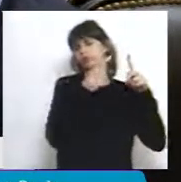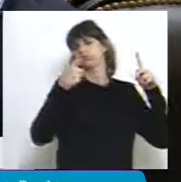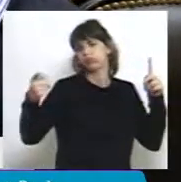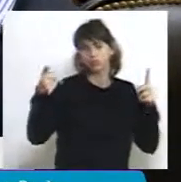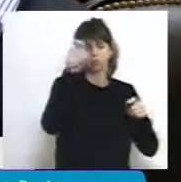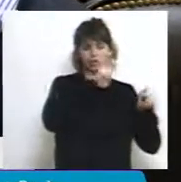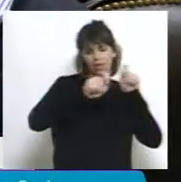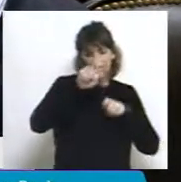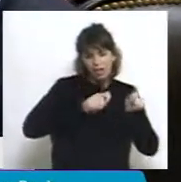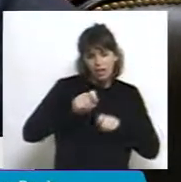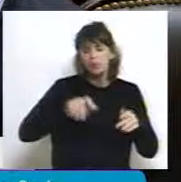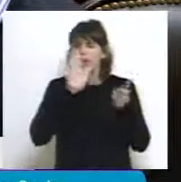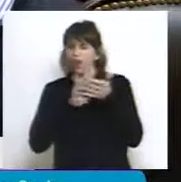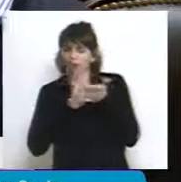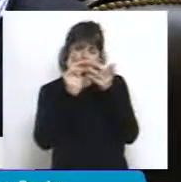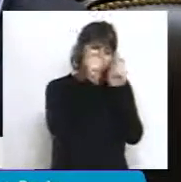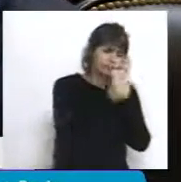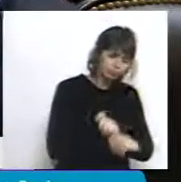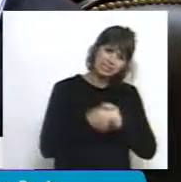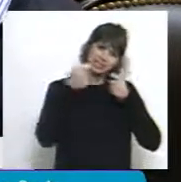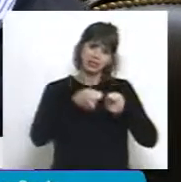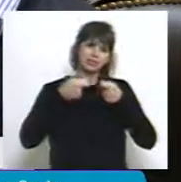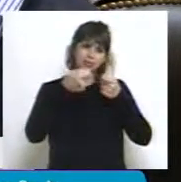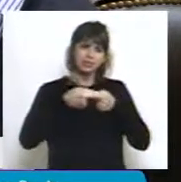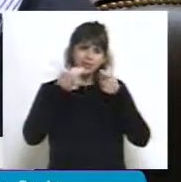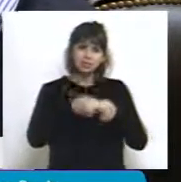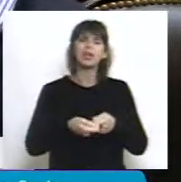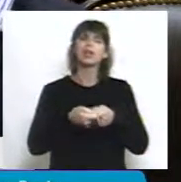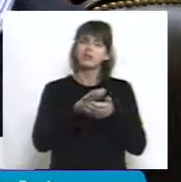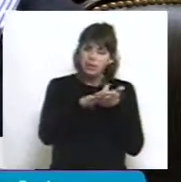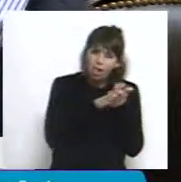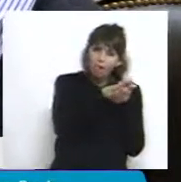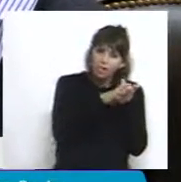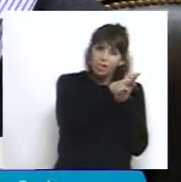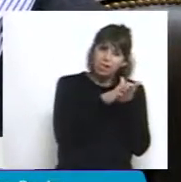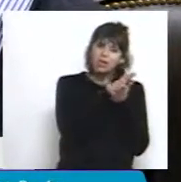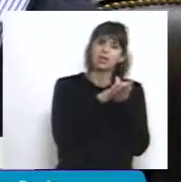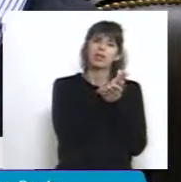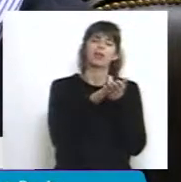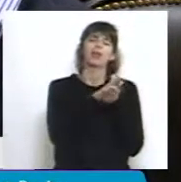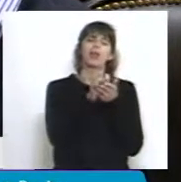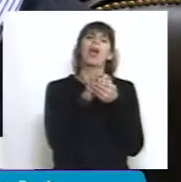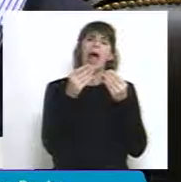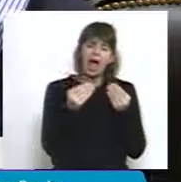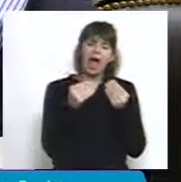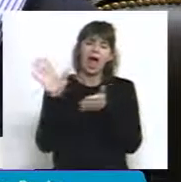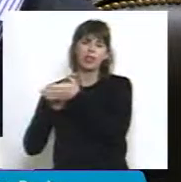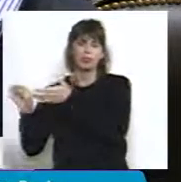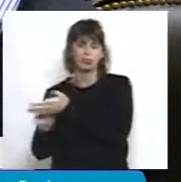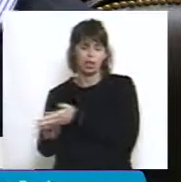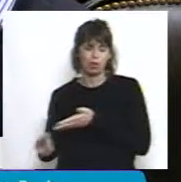escribir, de reescribir, de insistir, de convencer a los legisladores